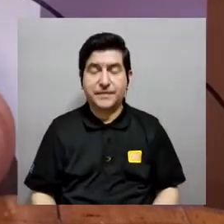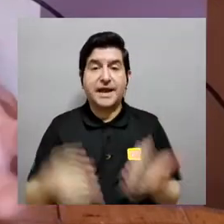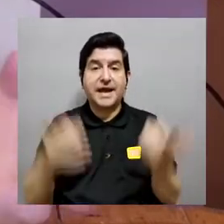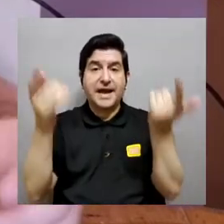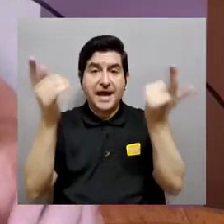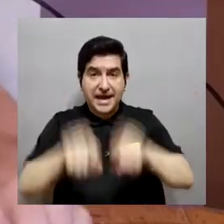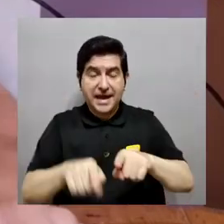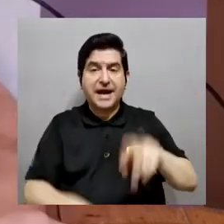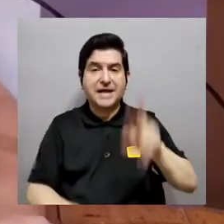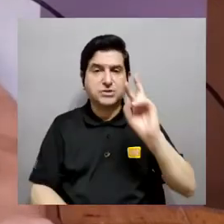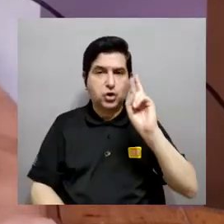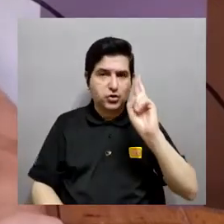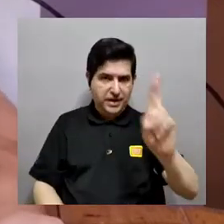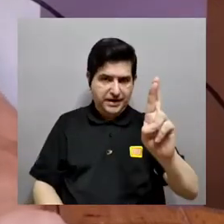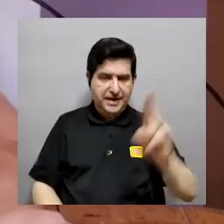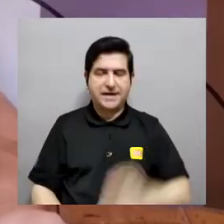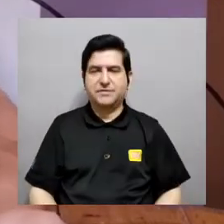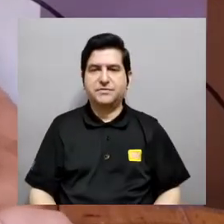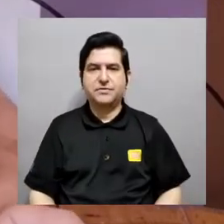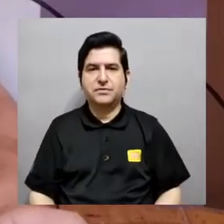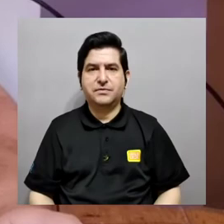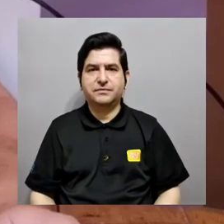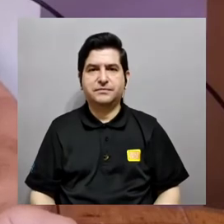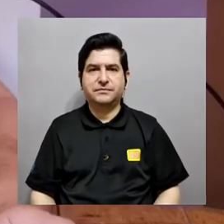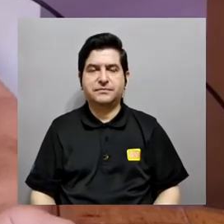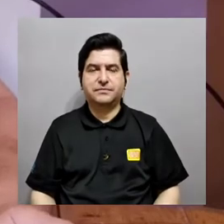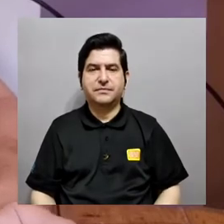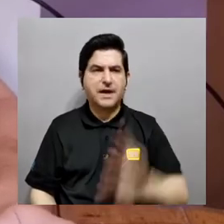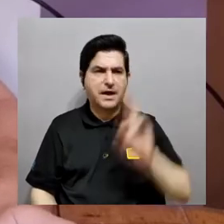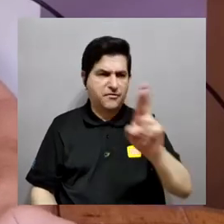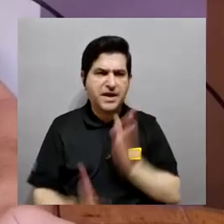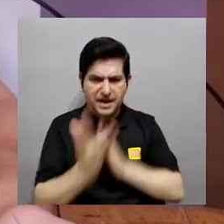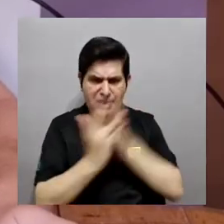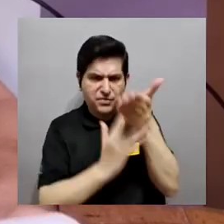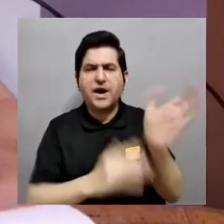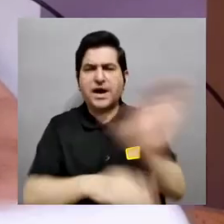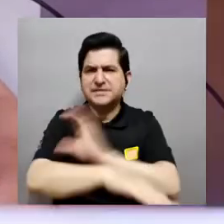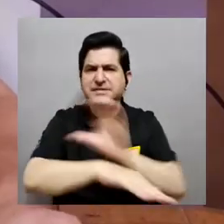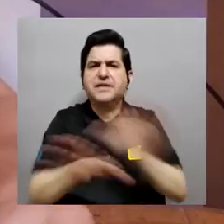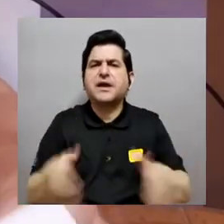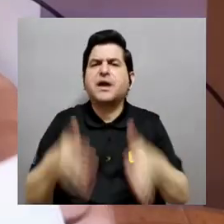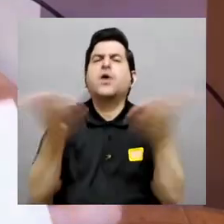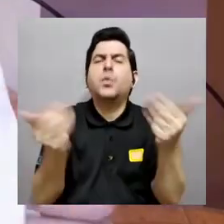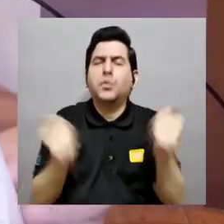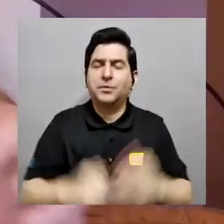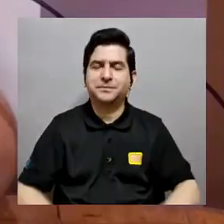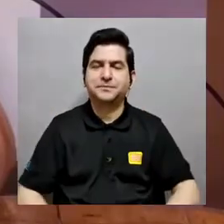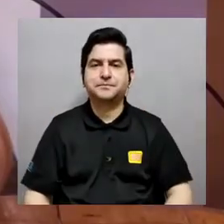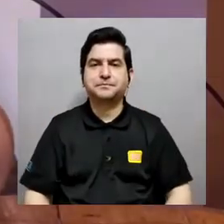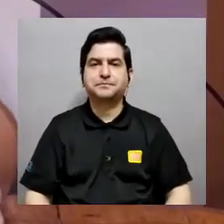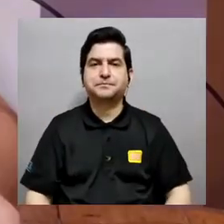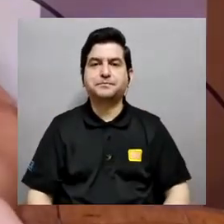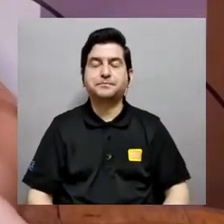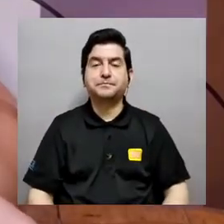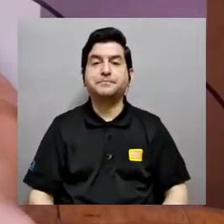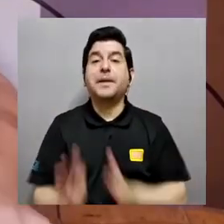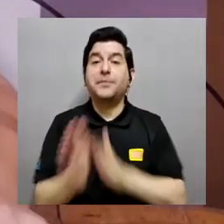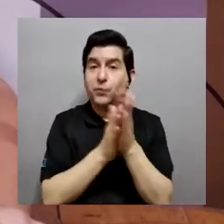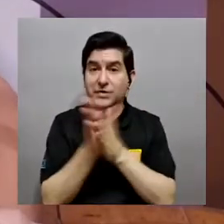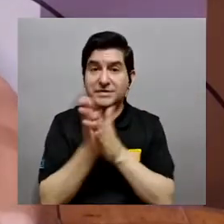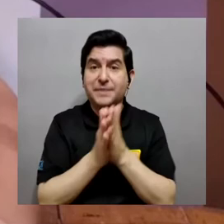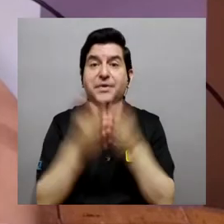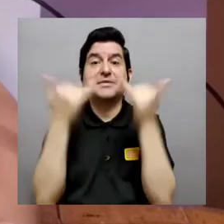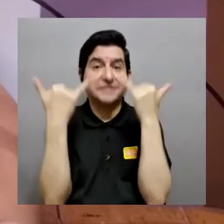cómo cómo se llega a ella digamos en el caso digamos de Ricardo cómo llegaría Ricardo a esa a esa